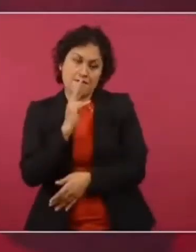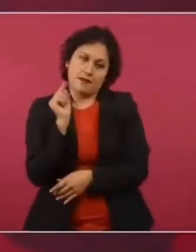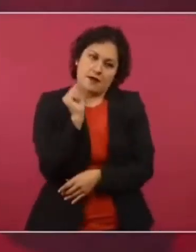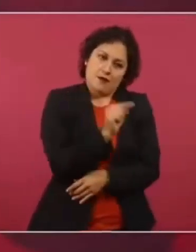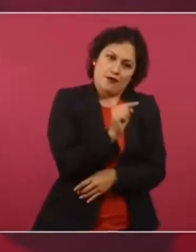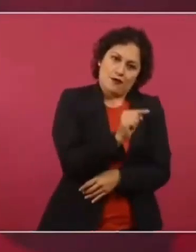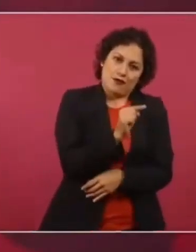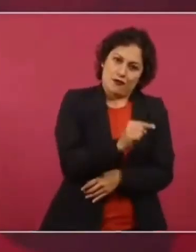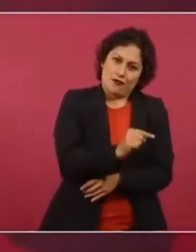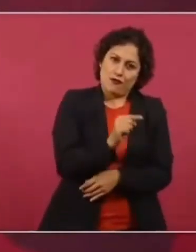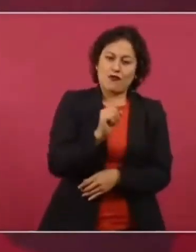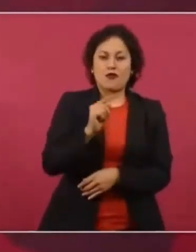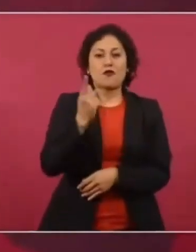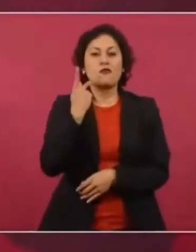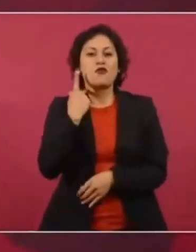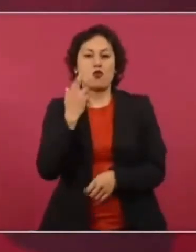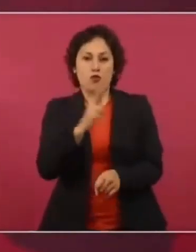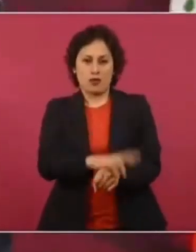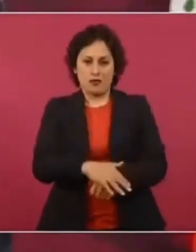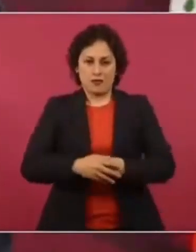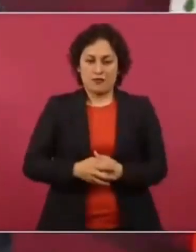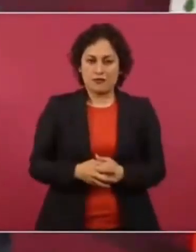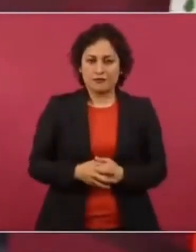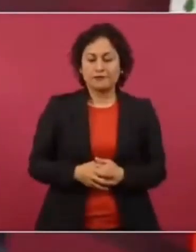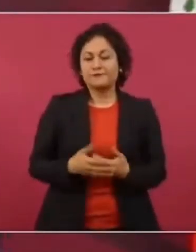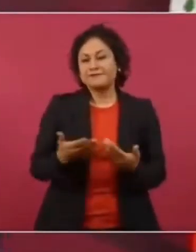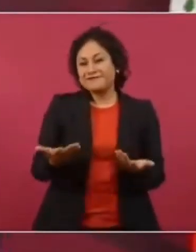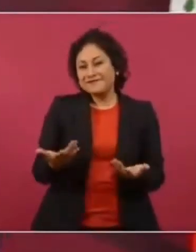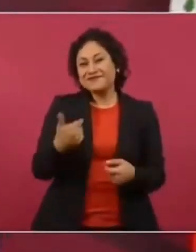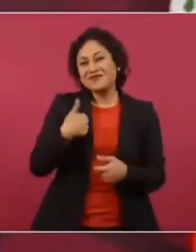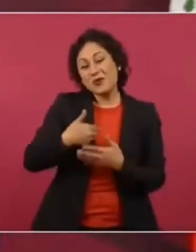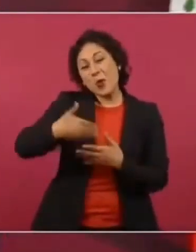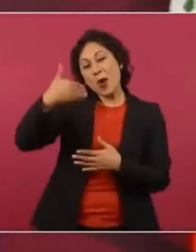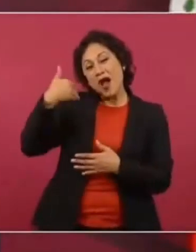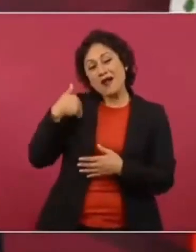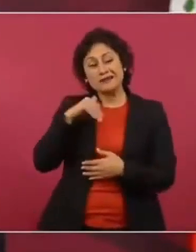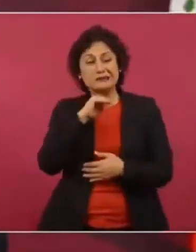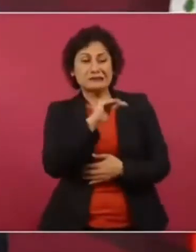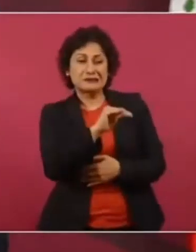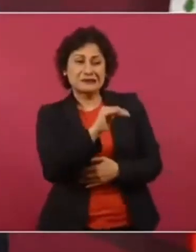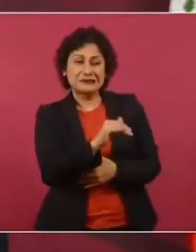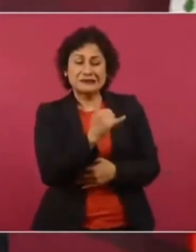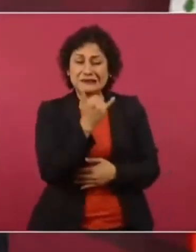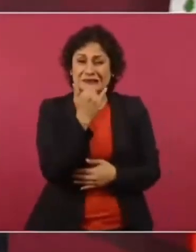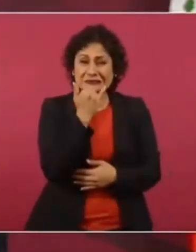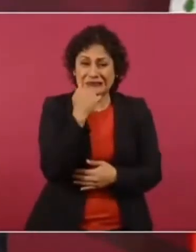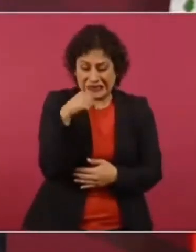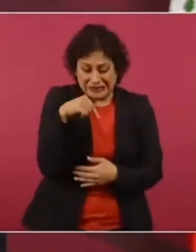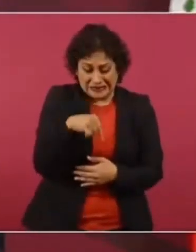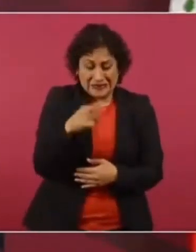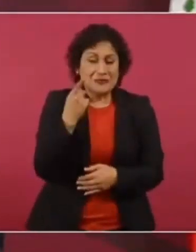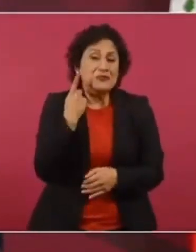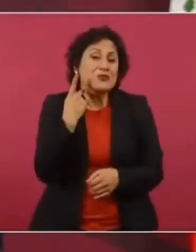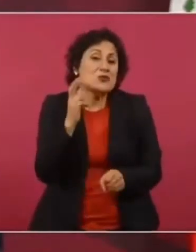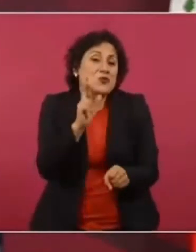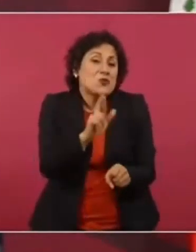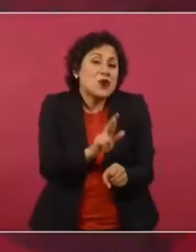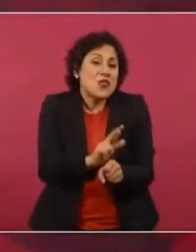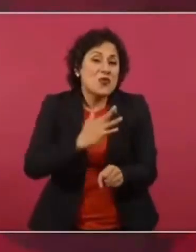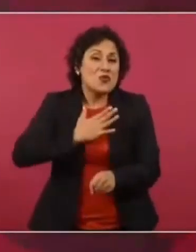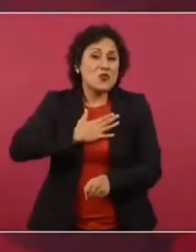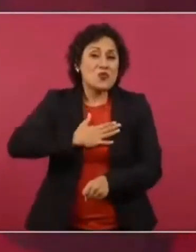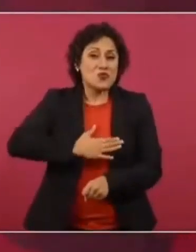Justicia, no para estar resolviendo problemas de pleitos, de